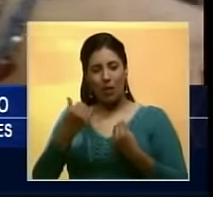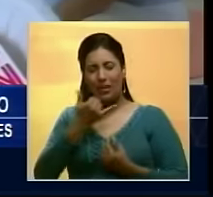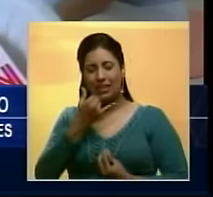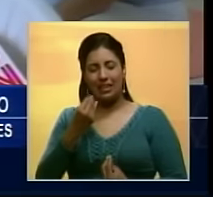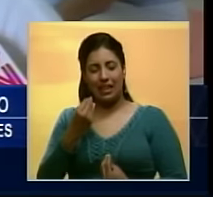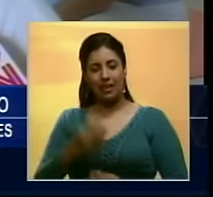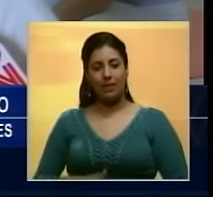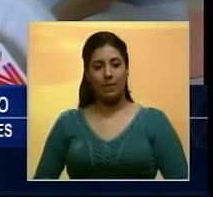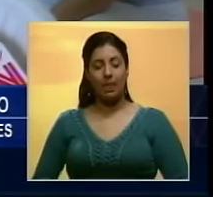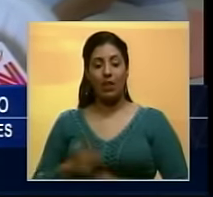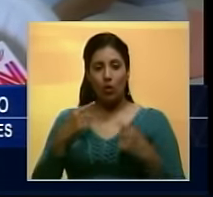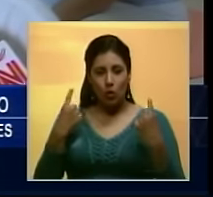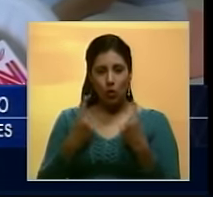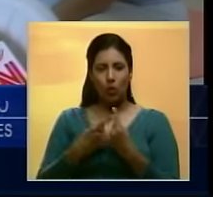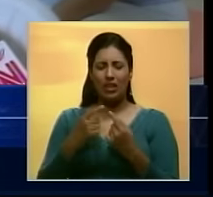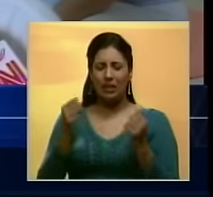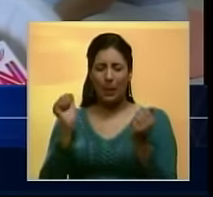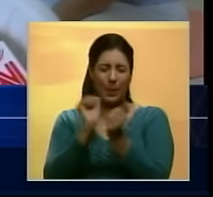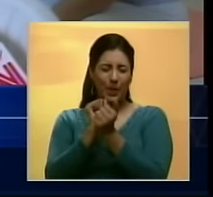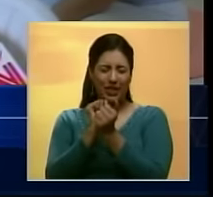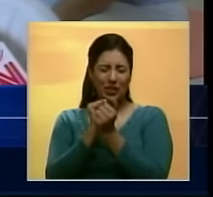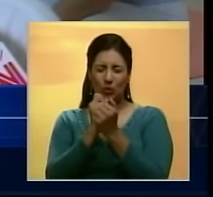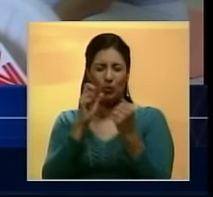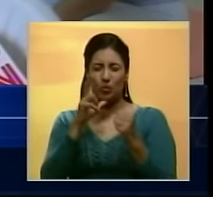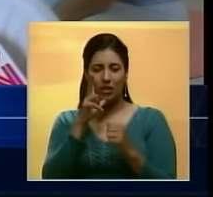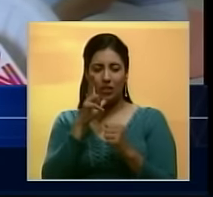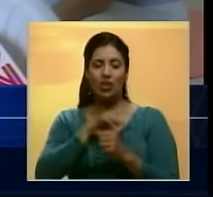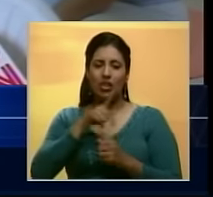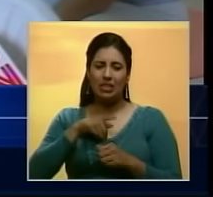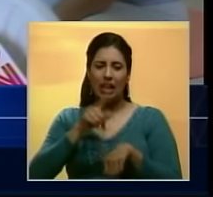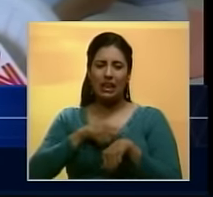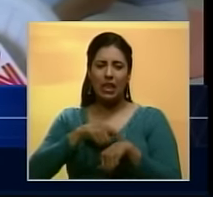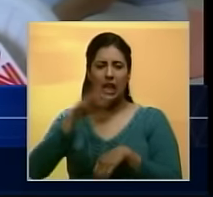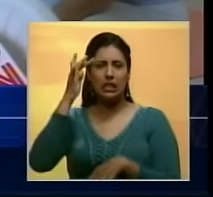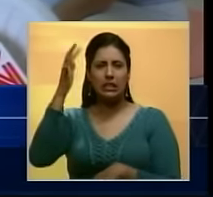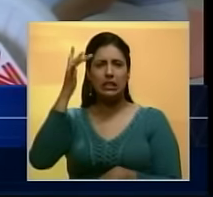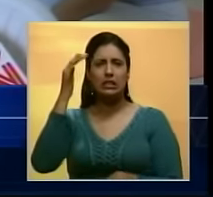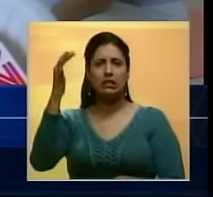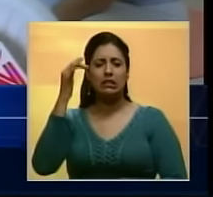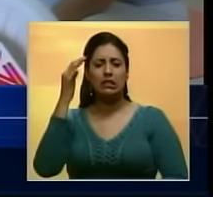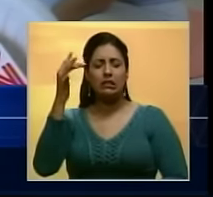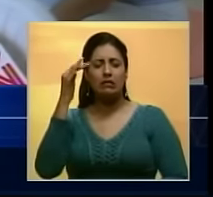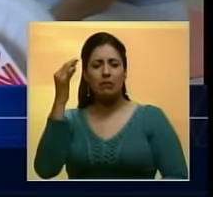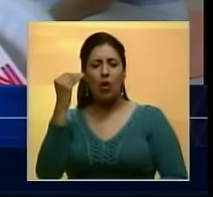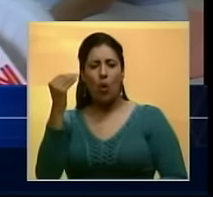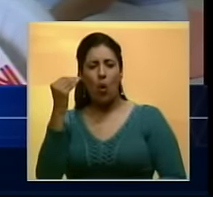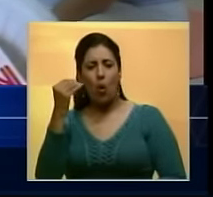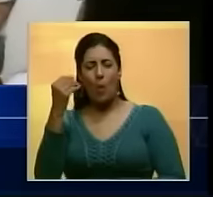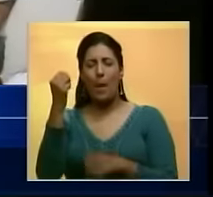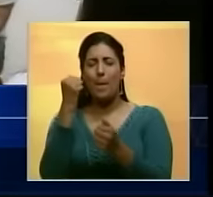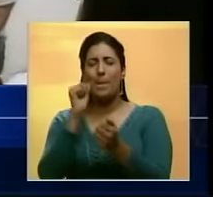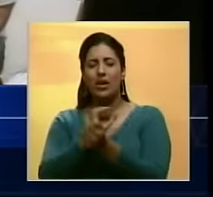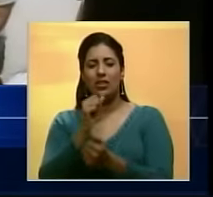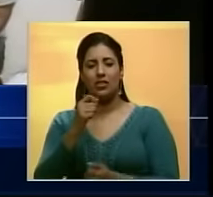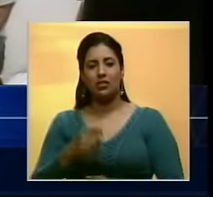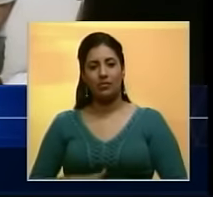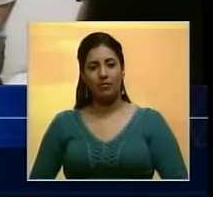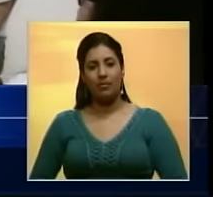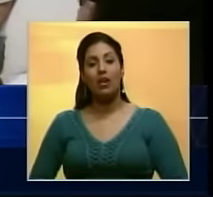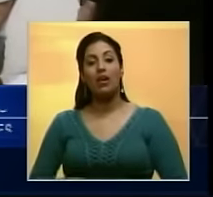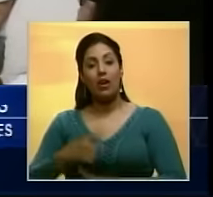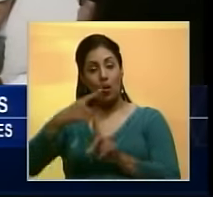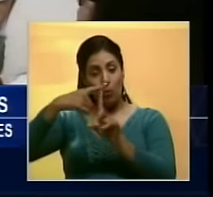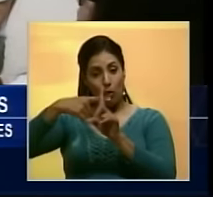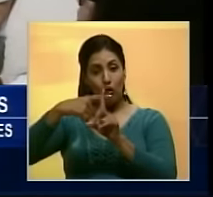errores. En este lugar tan encerrado uno dedica mucho tiempo el día a pensar en la sentencia. Tan